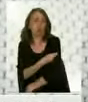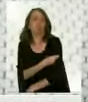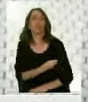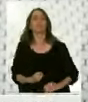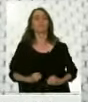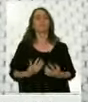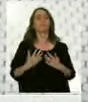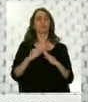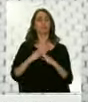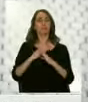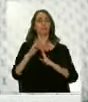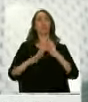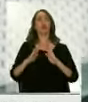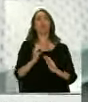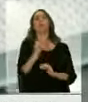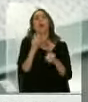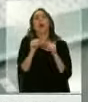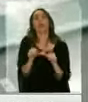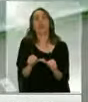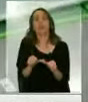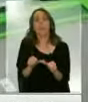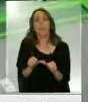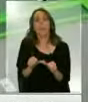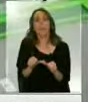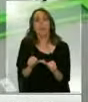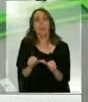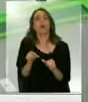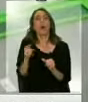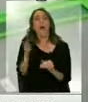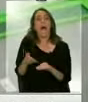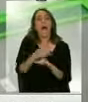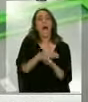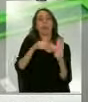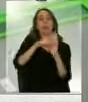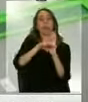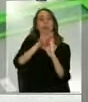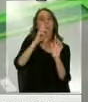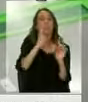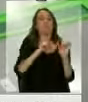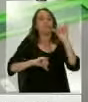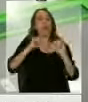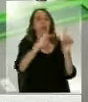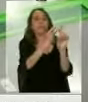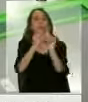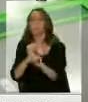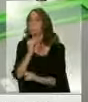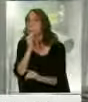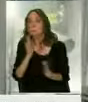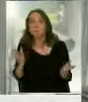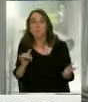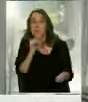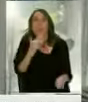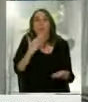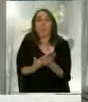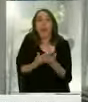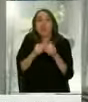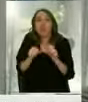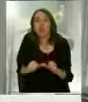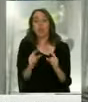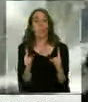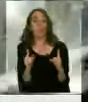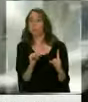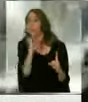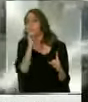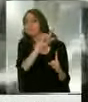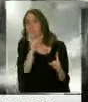que van a entregar o la que han entregado de manera preliminar en estos ensayos fase 3? La verdad es que no se sabía, no se sabe todavía. Se espera que sea